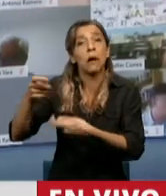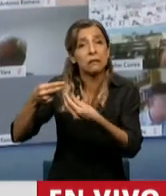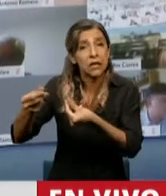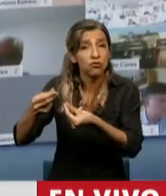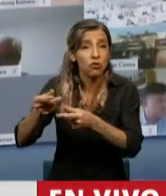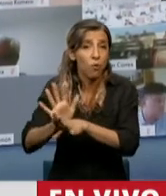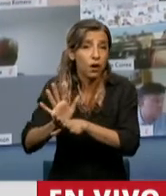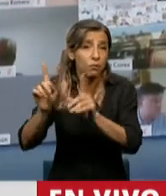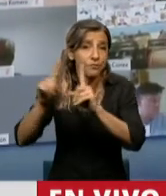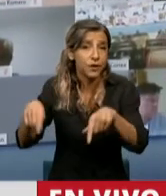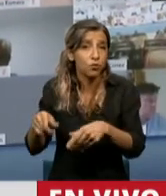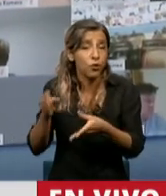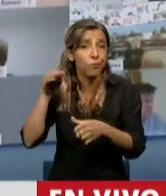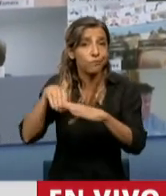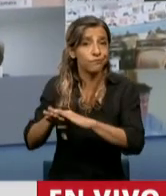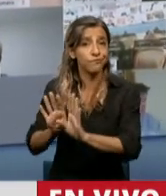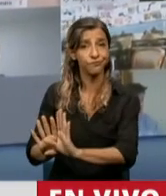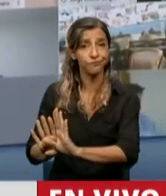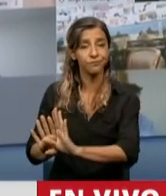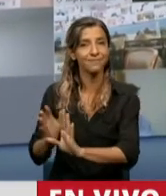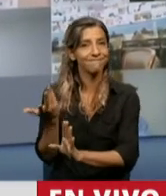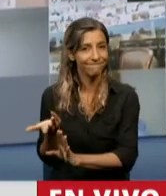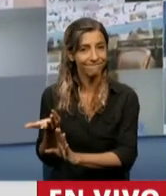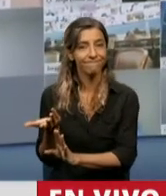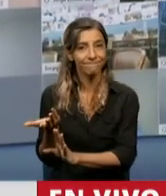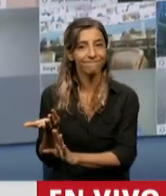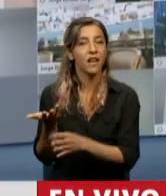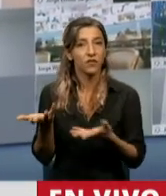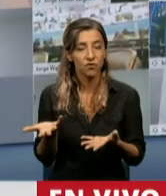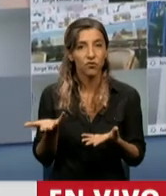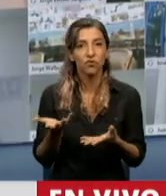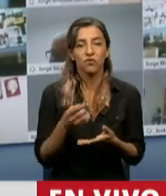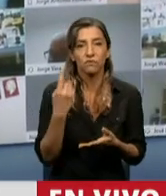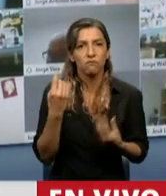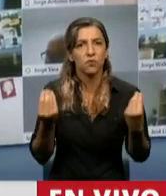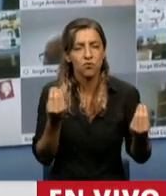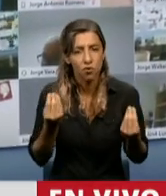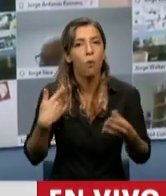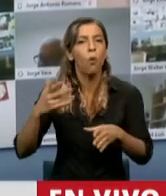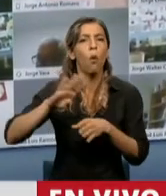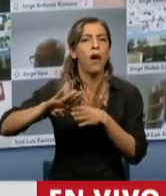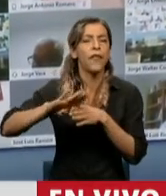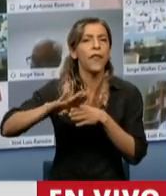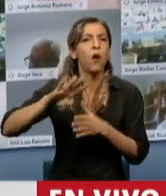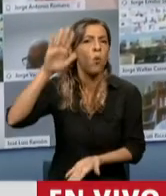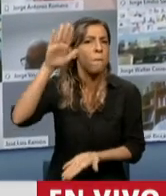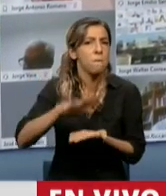lo cual, aquí no ha pasado nada. En el medio que se achica, cae la deuda bruta, el gobierno hasta puede decir, mirá,